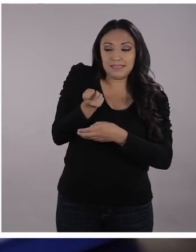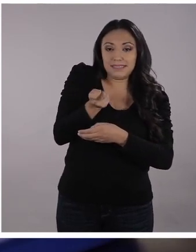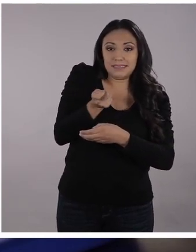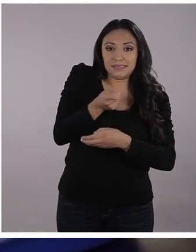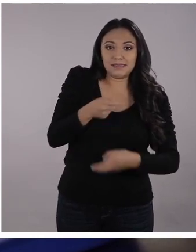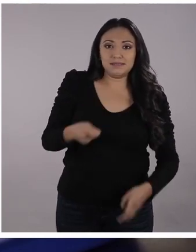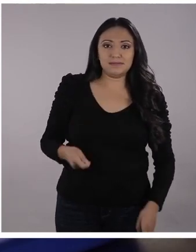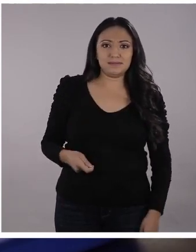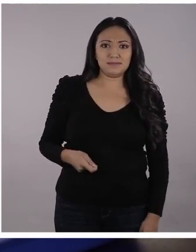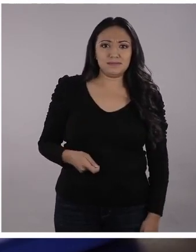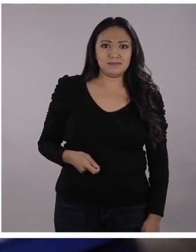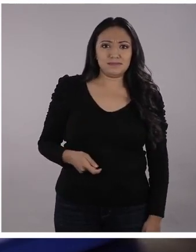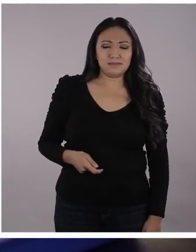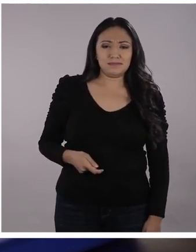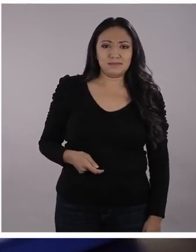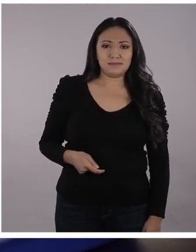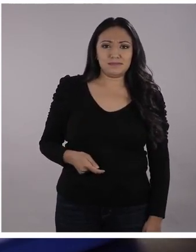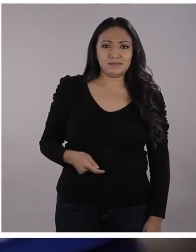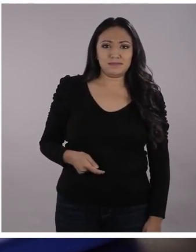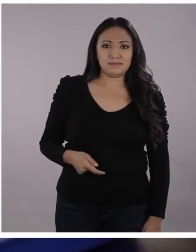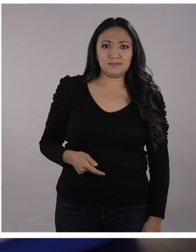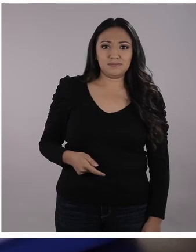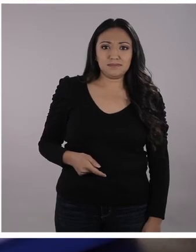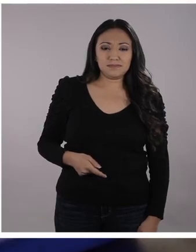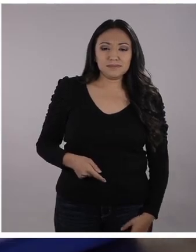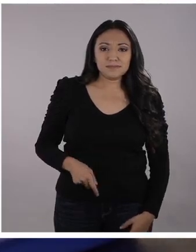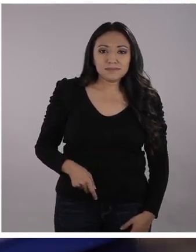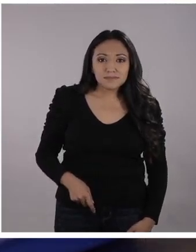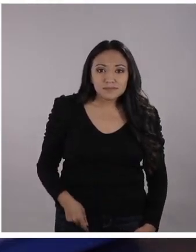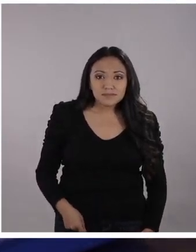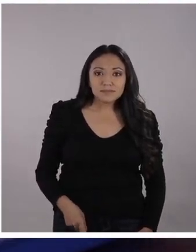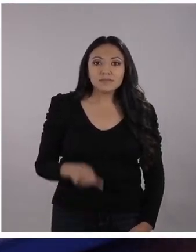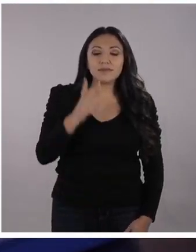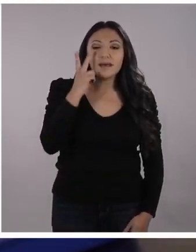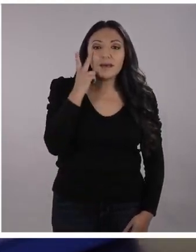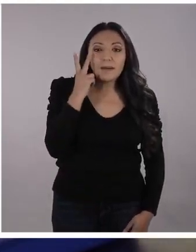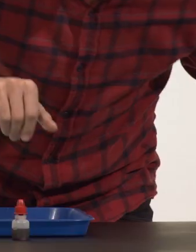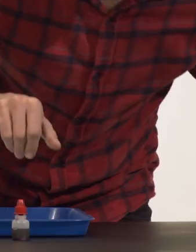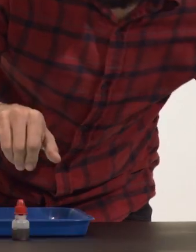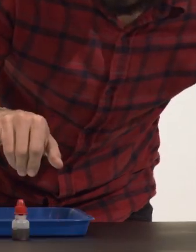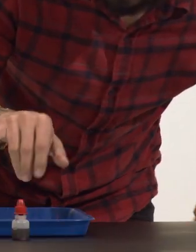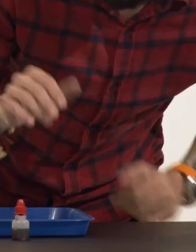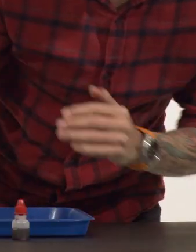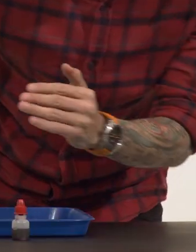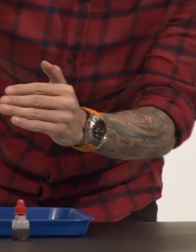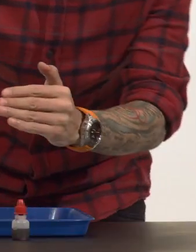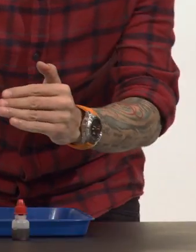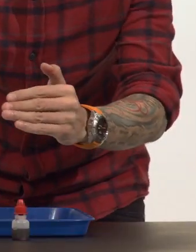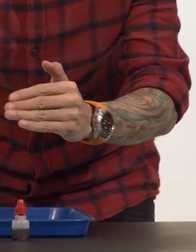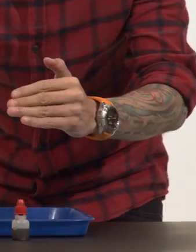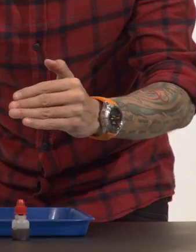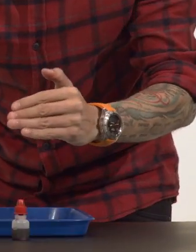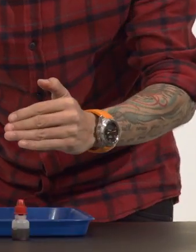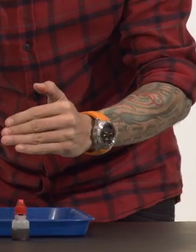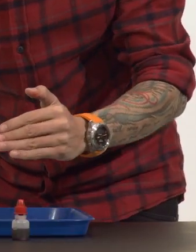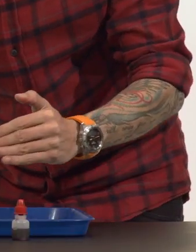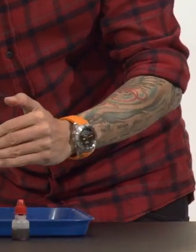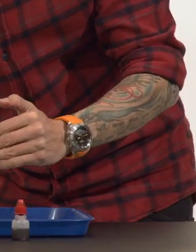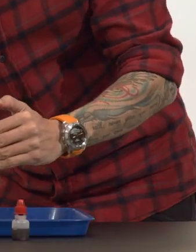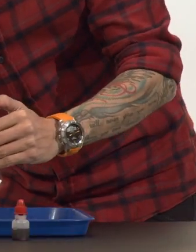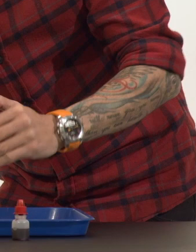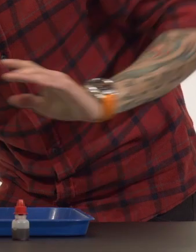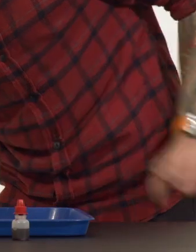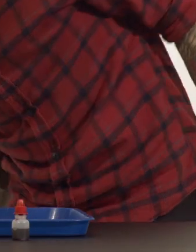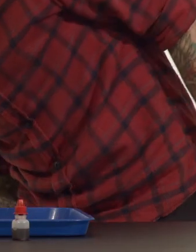cartulina. Hasta ahí. Hasta ahí, profe. Hasta ahí. Miren, miren. Miren, chicos y chicas. Ya está sacada la cartulina hasta la mitad del